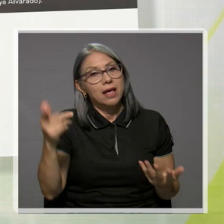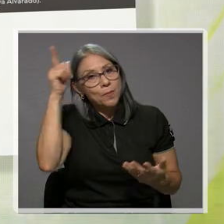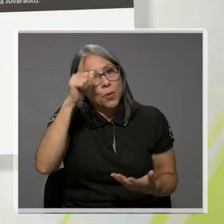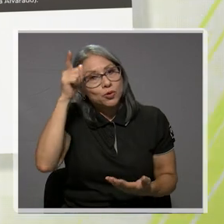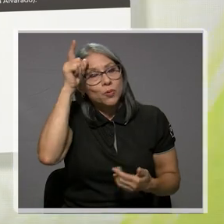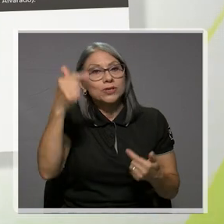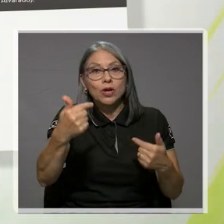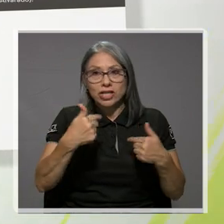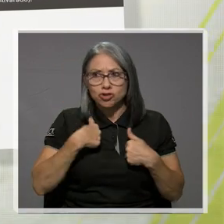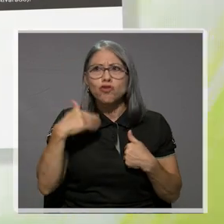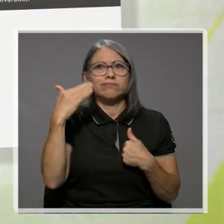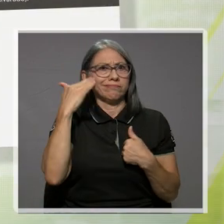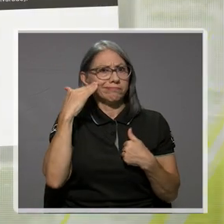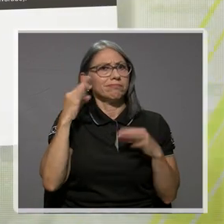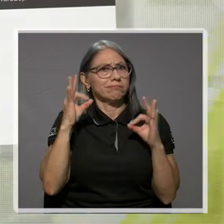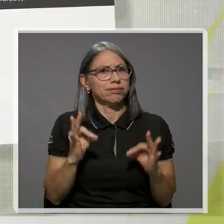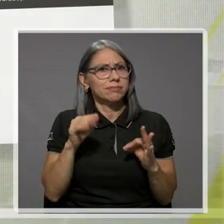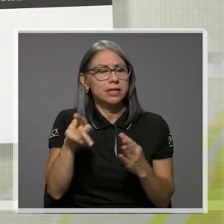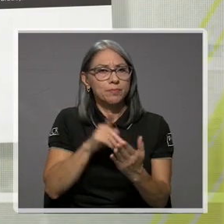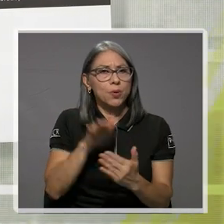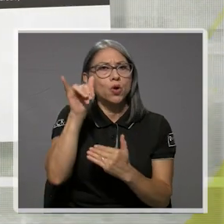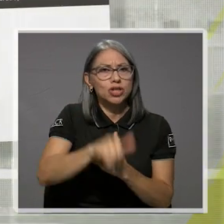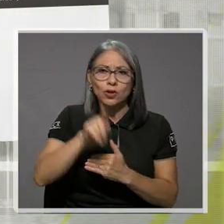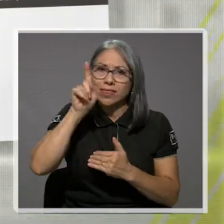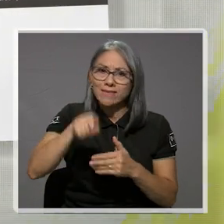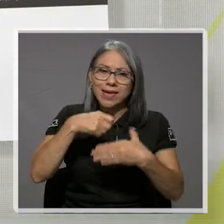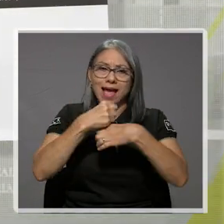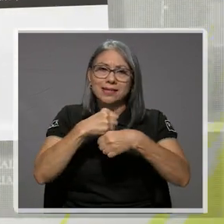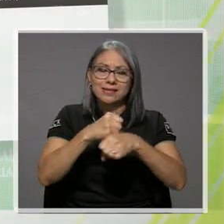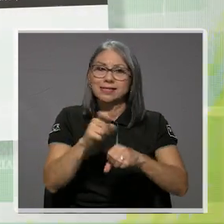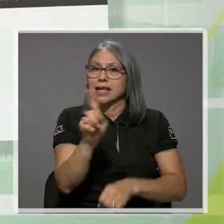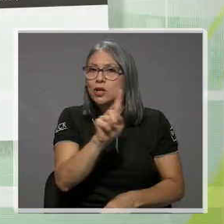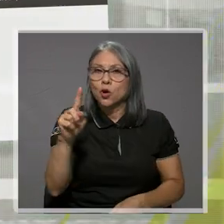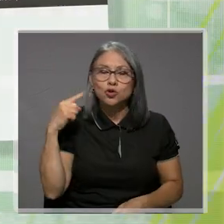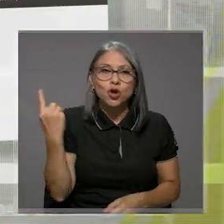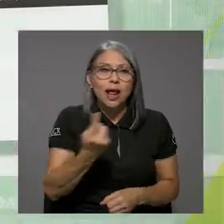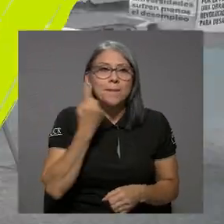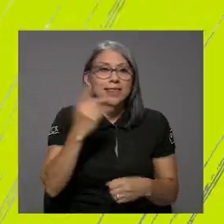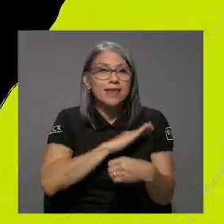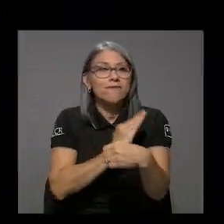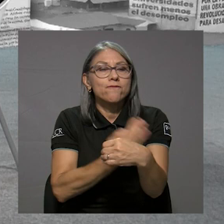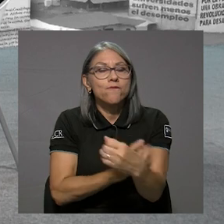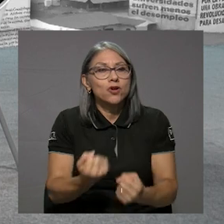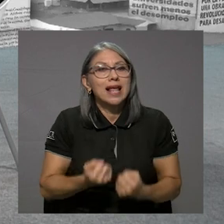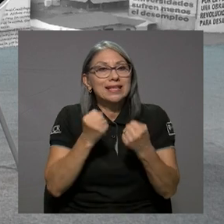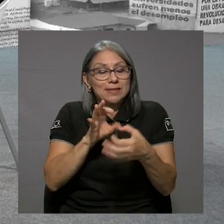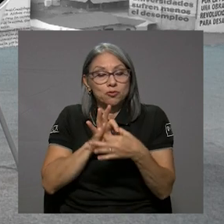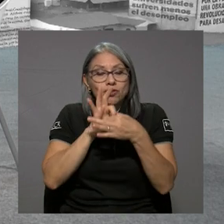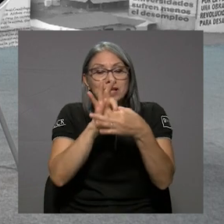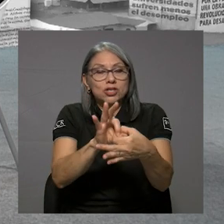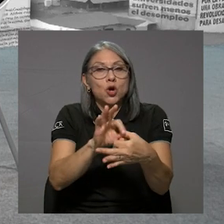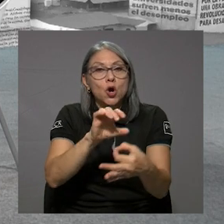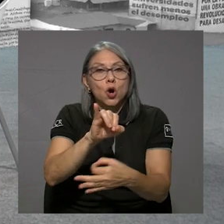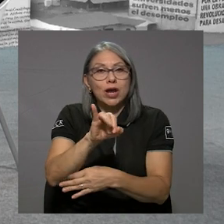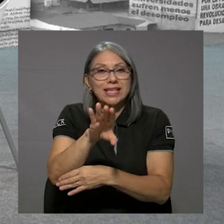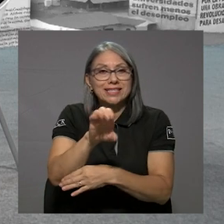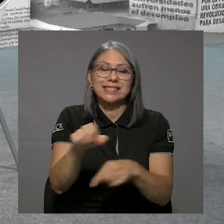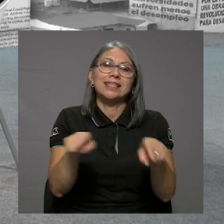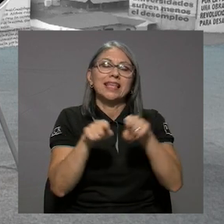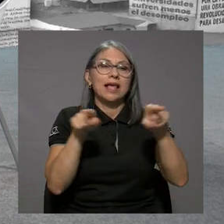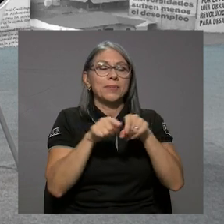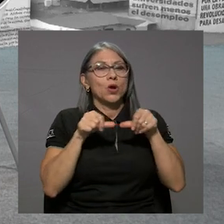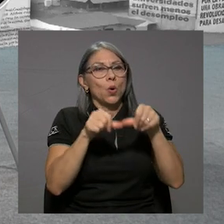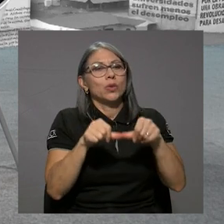yo, convencidísima de que ese proyecto tenía que venir, no solamente fortalecimos esa relación con el ICE, sino que